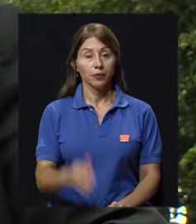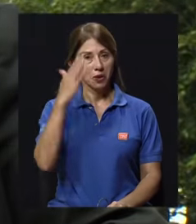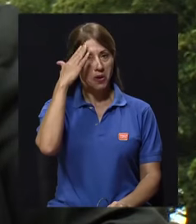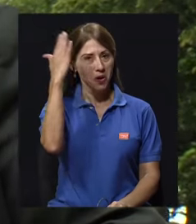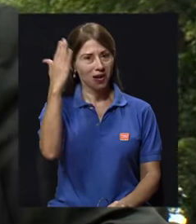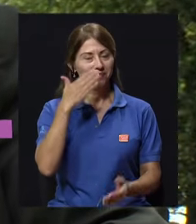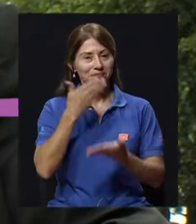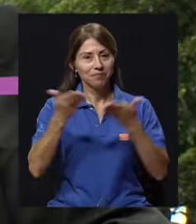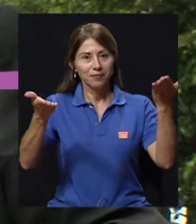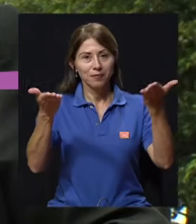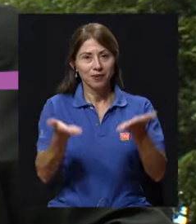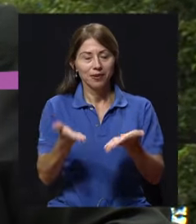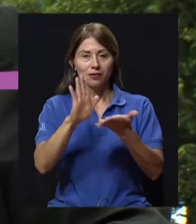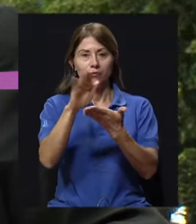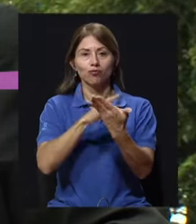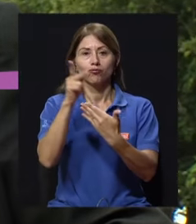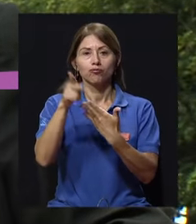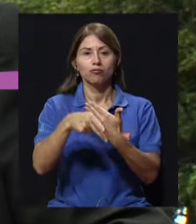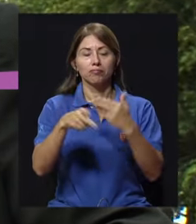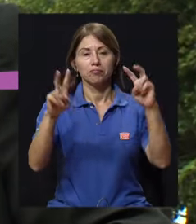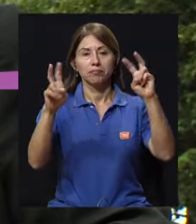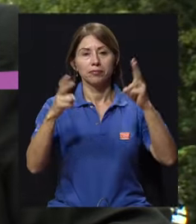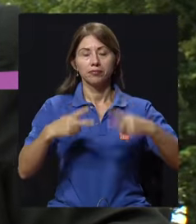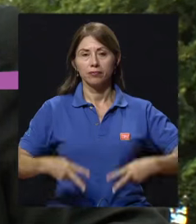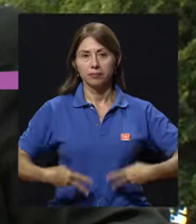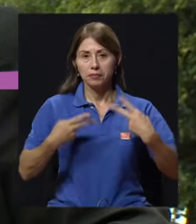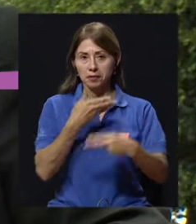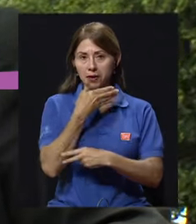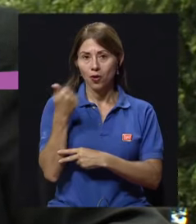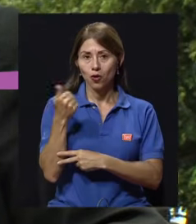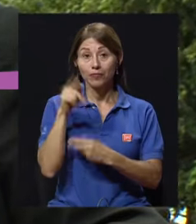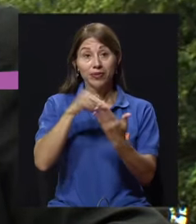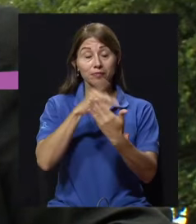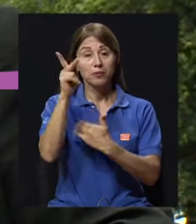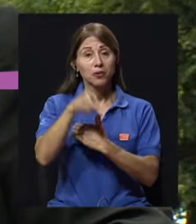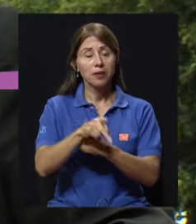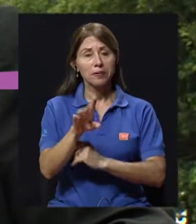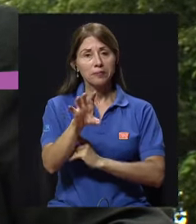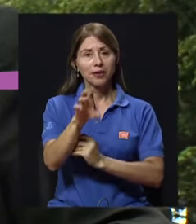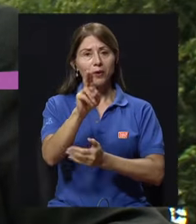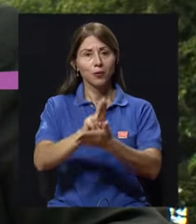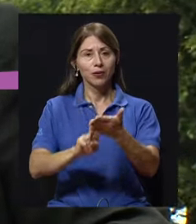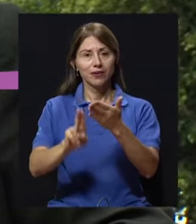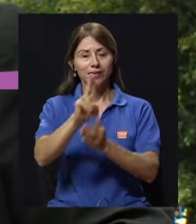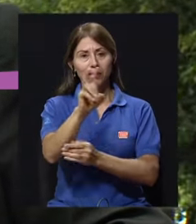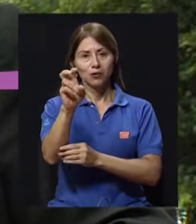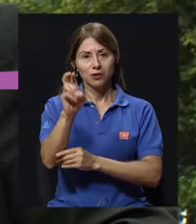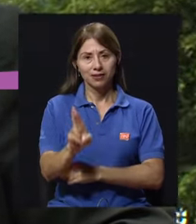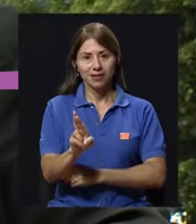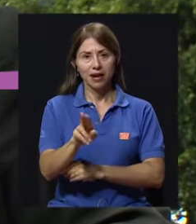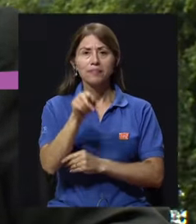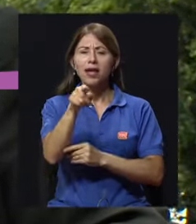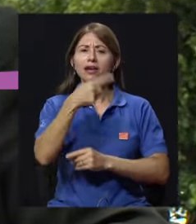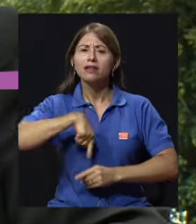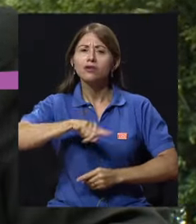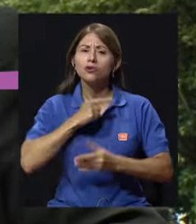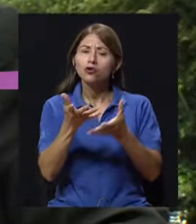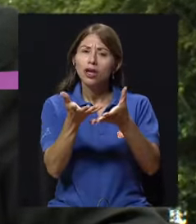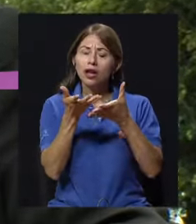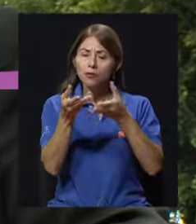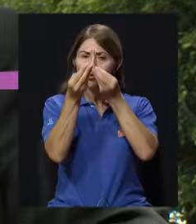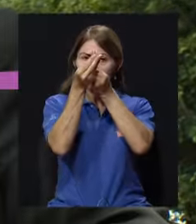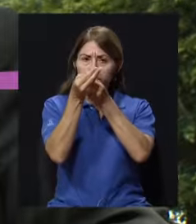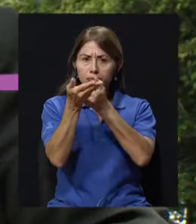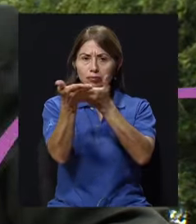Hola, bienvenidos a una vez Bienvenidos a su programa Vivir Mejor, la telerevista de la Universidad de Costa Rica, en la cual queremos compartir con